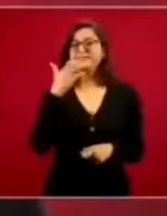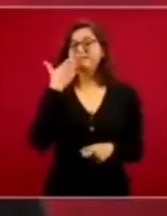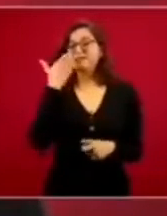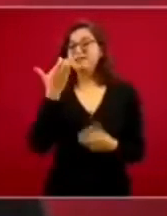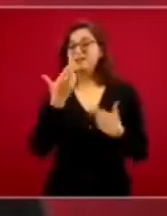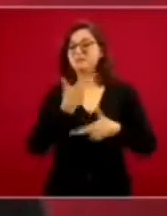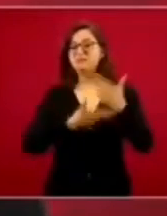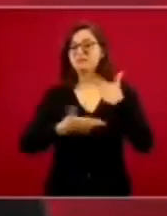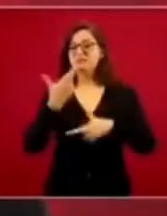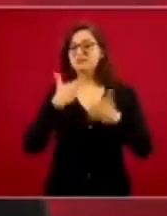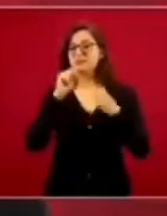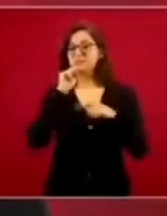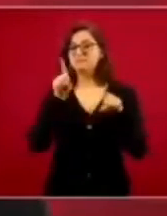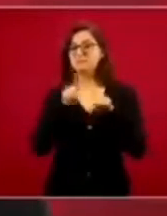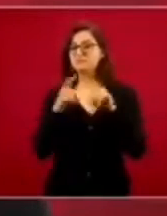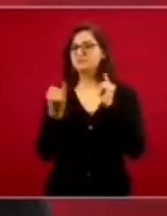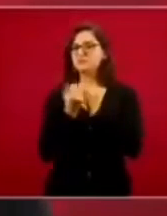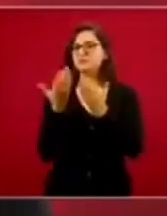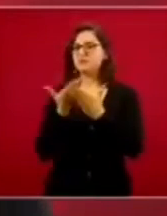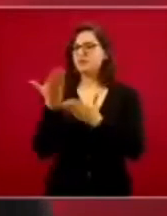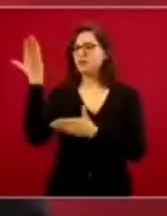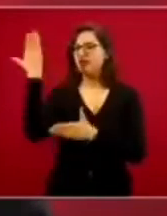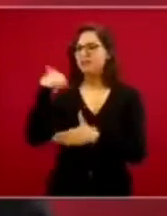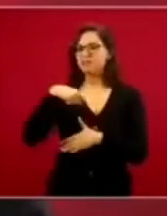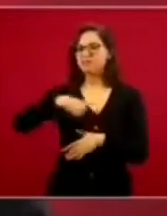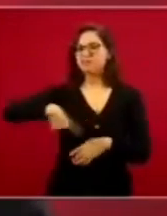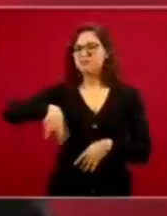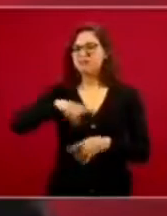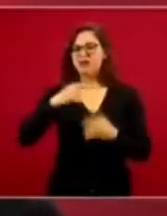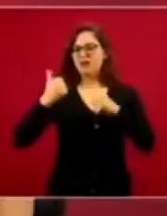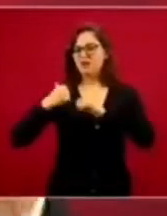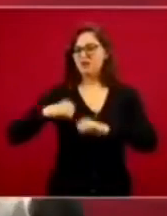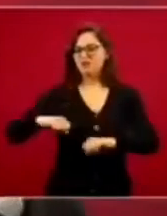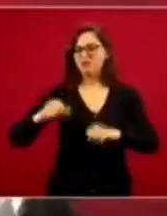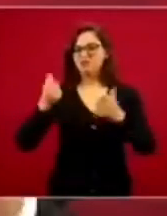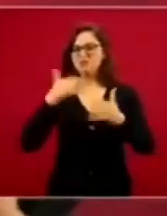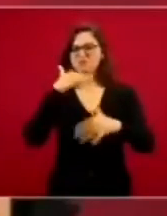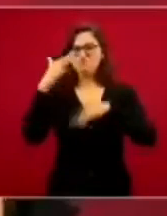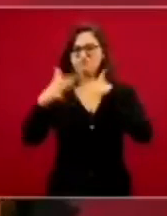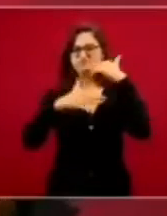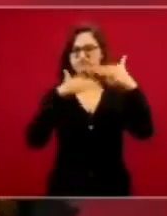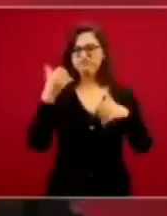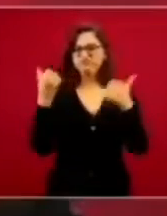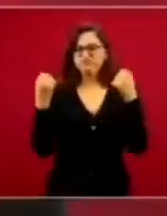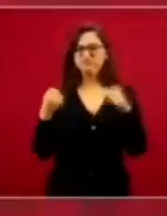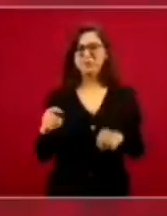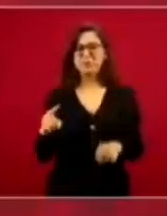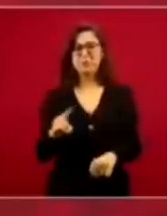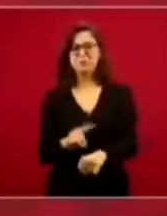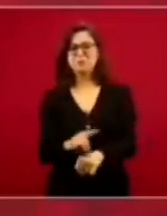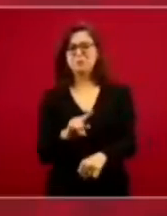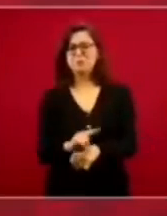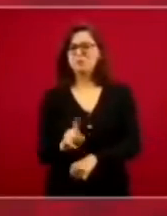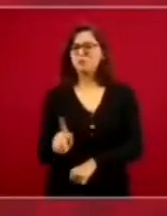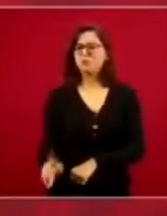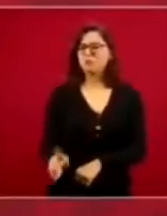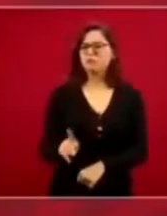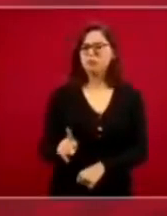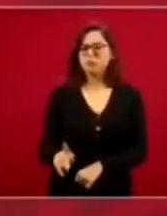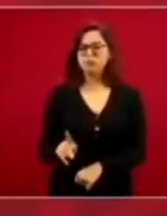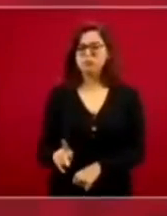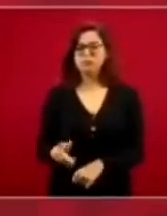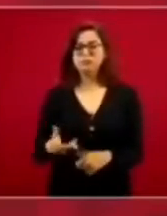corrupto y de simulación, porque muchas